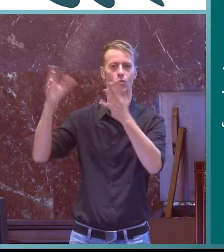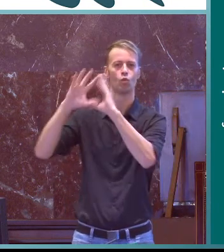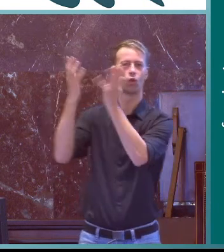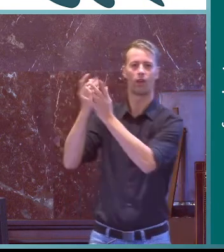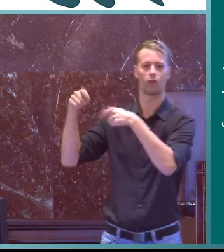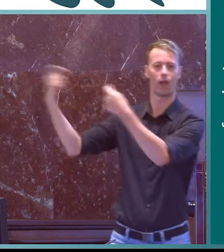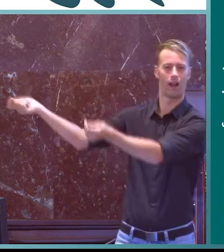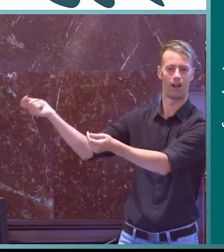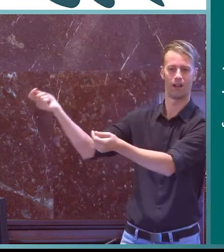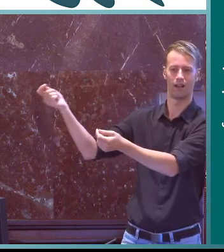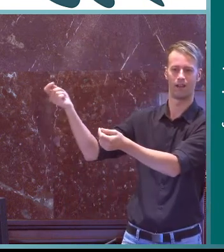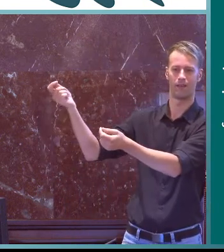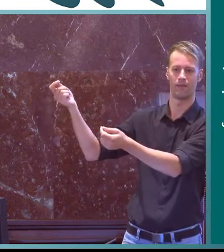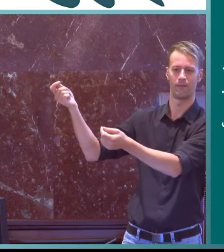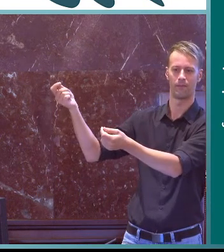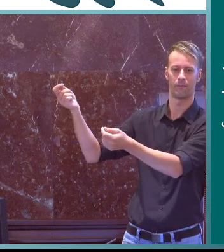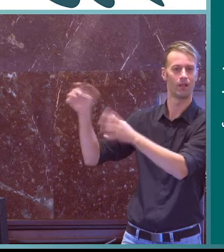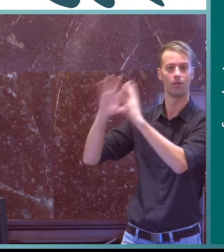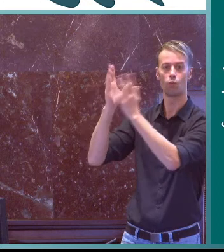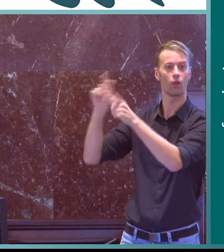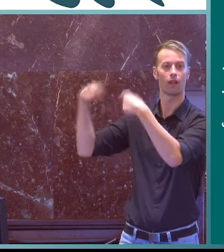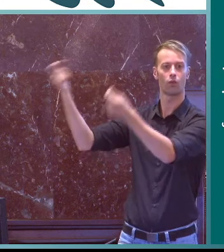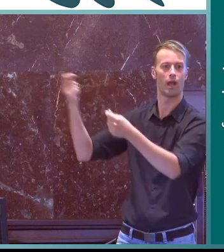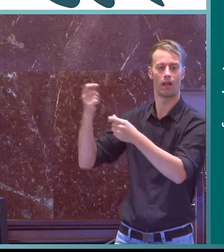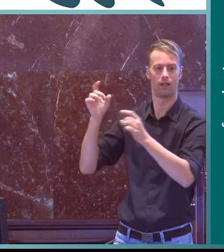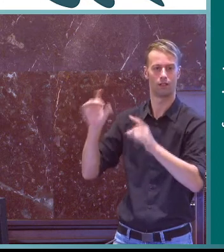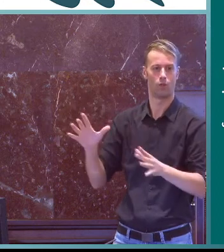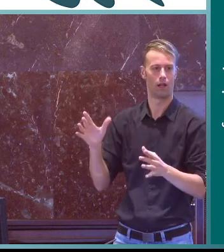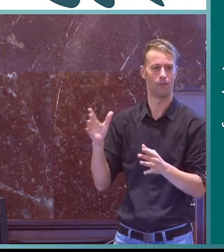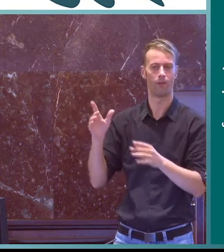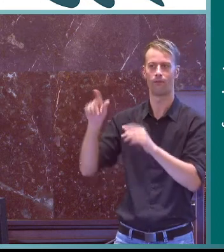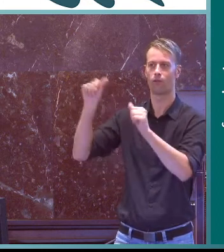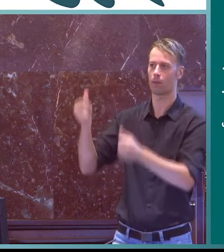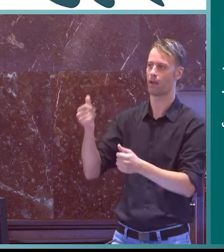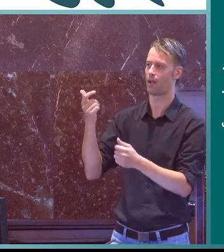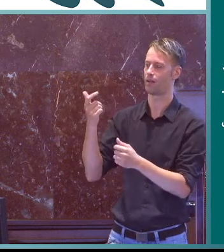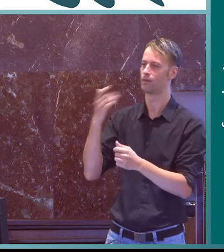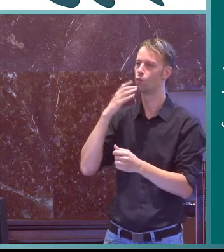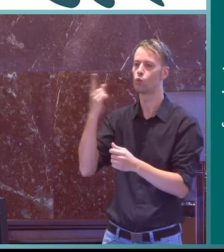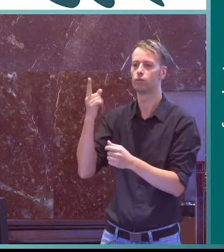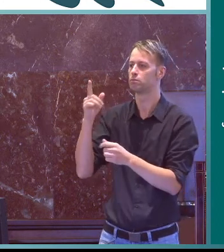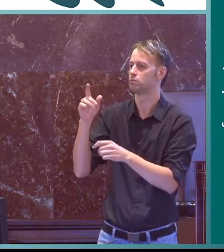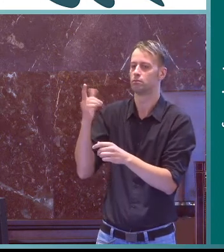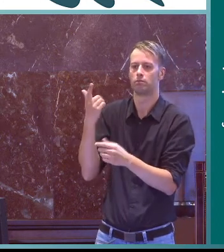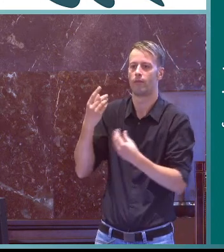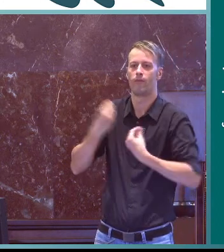muy parecido al ecológico eso a lo que se ve en el mundo natural la naturaleza